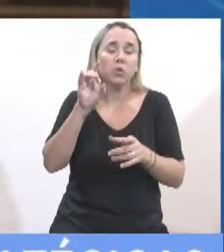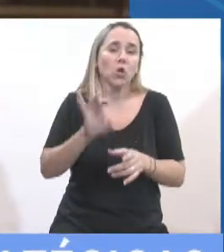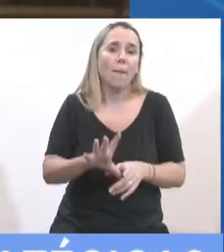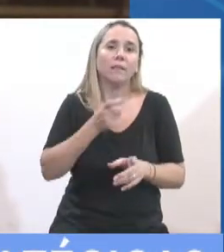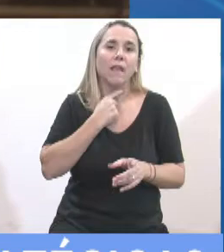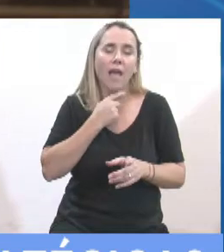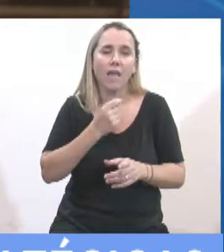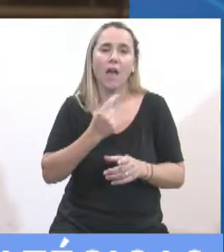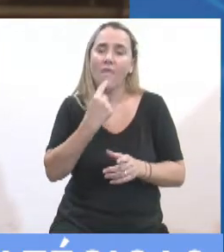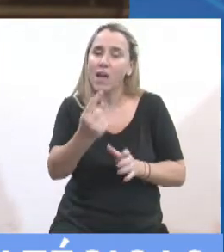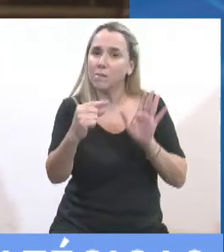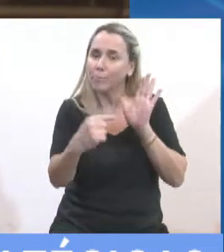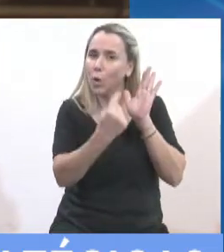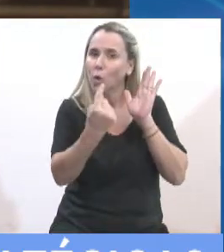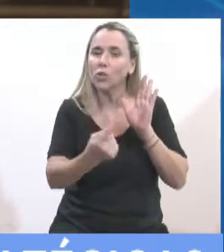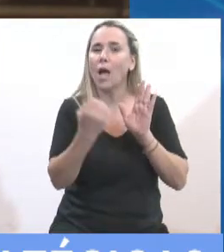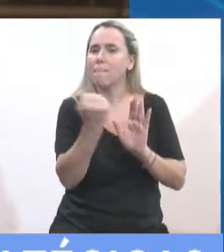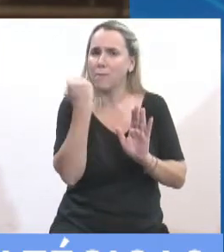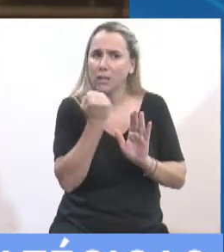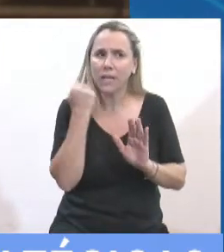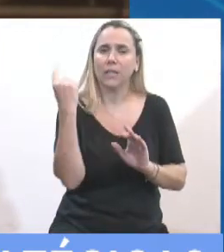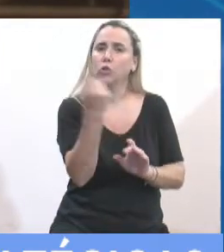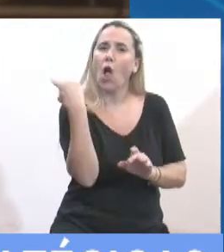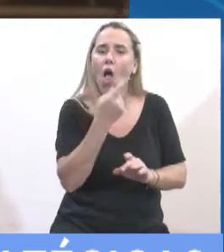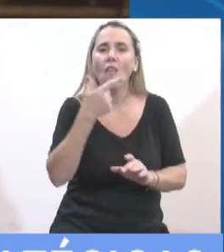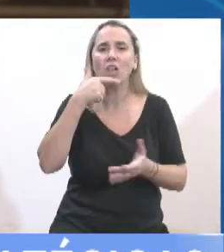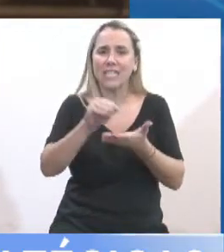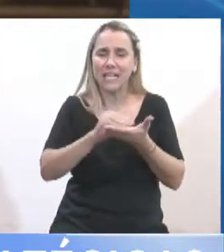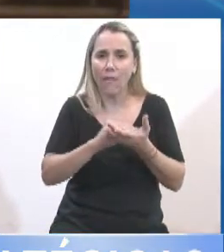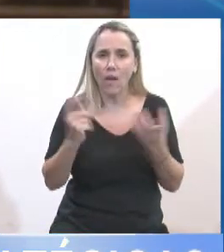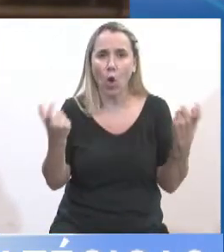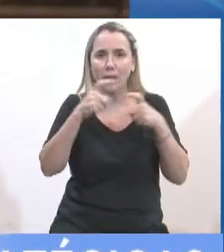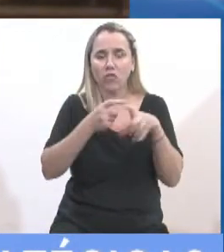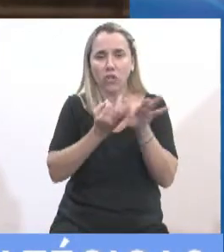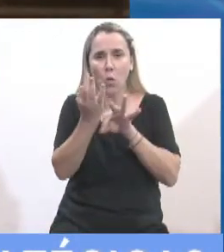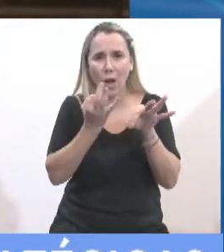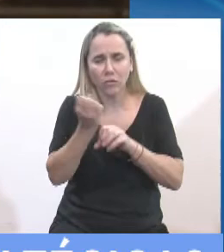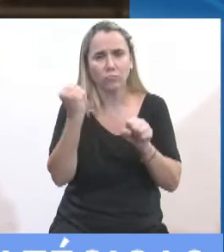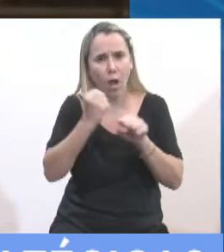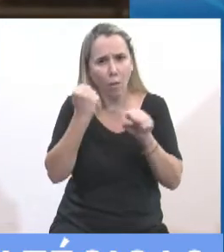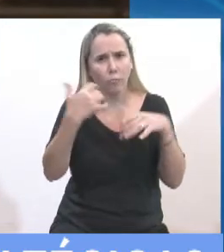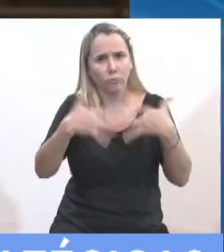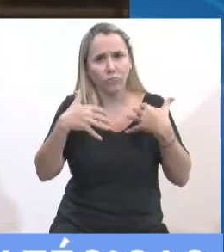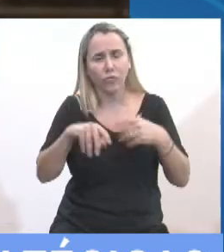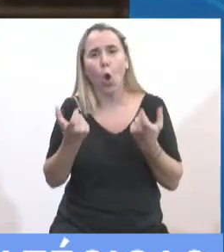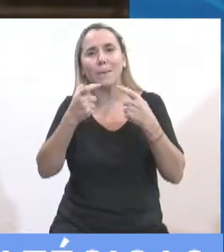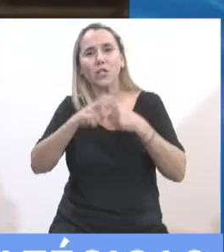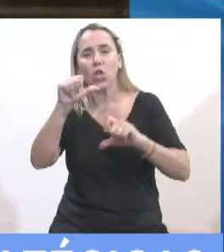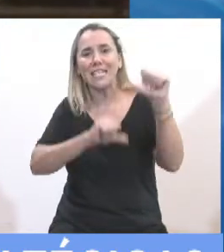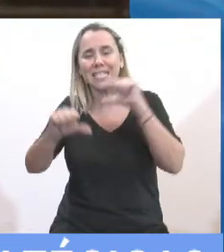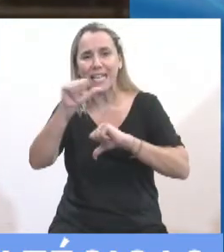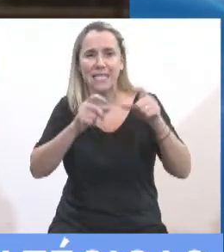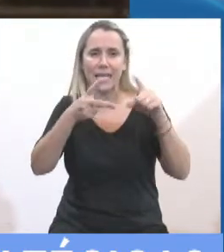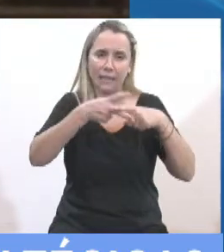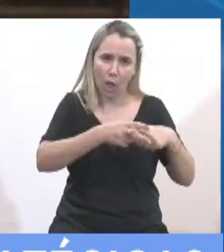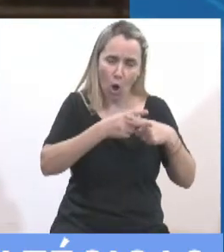Simplemente destacar el trabajo de todos los senadores, de la Comisión de Educación, de la de Ciencia y Tecnología, de las